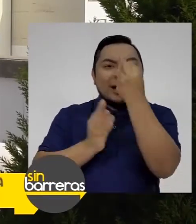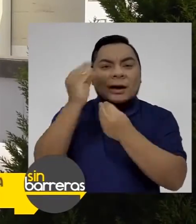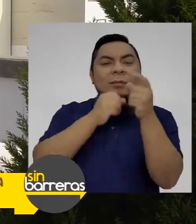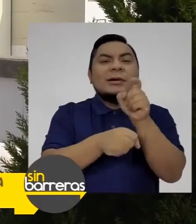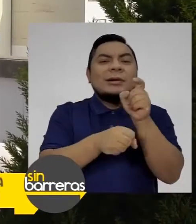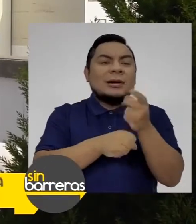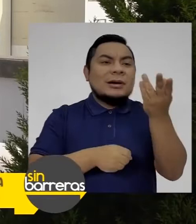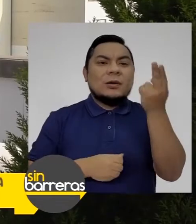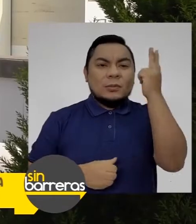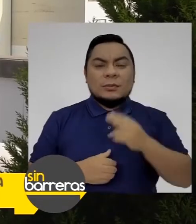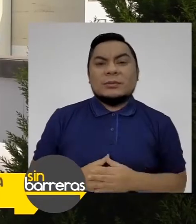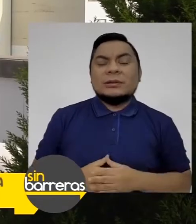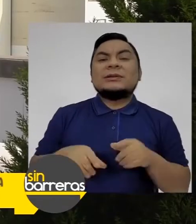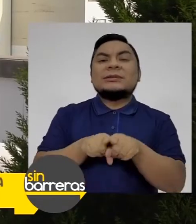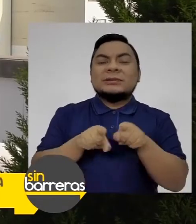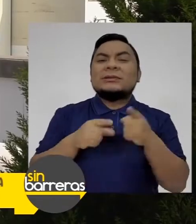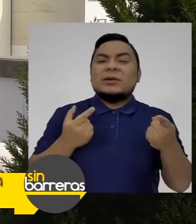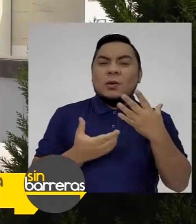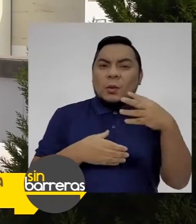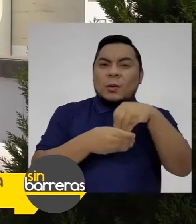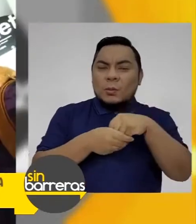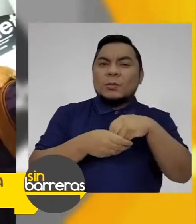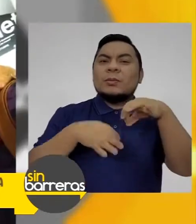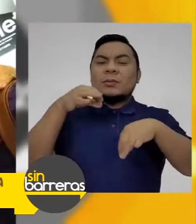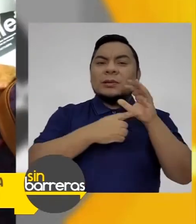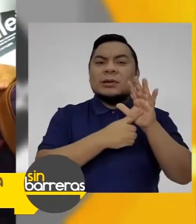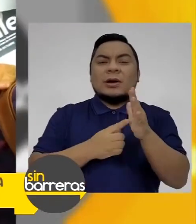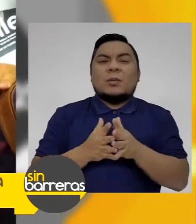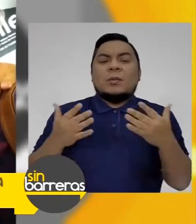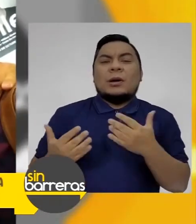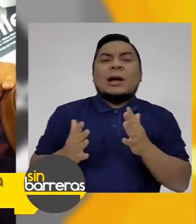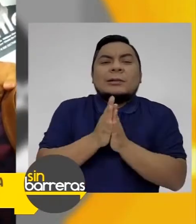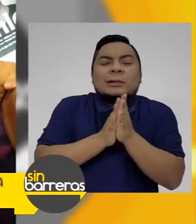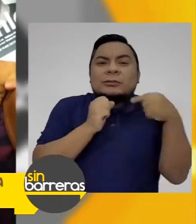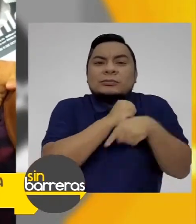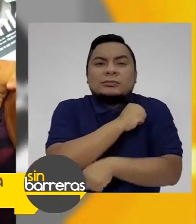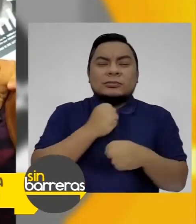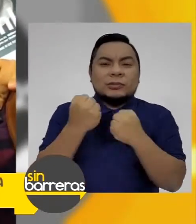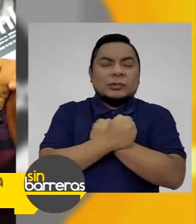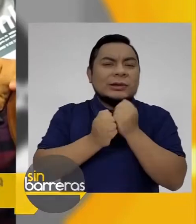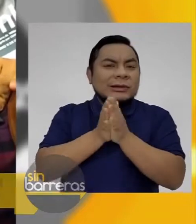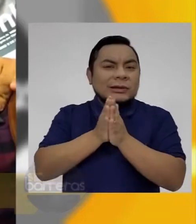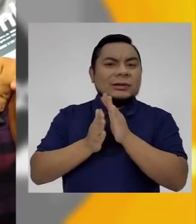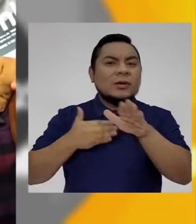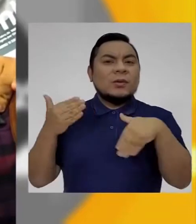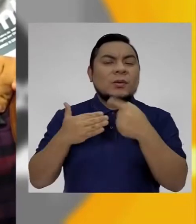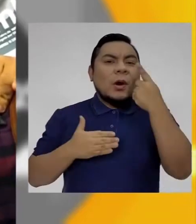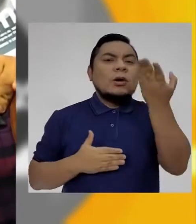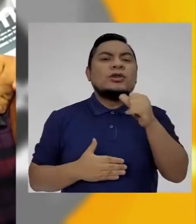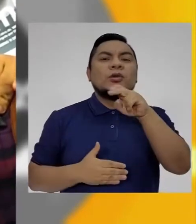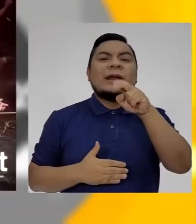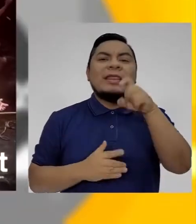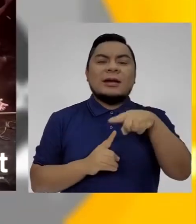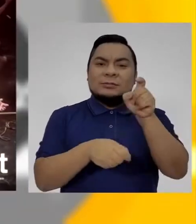directora, Chela Poteferrali, y su asistente de dirección, Jonathan